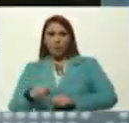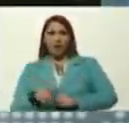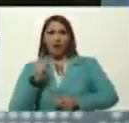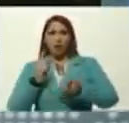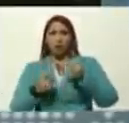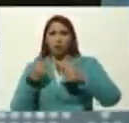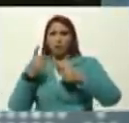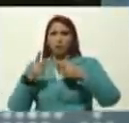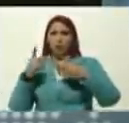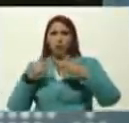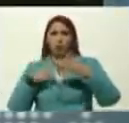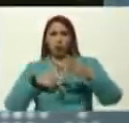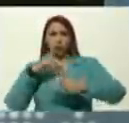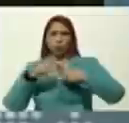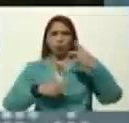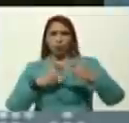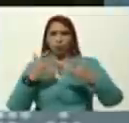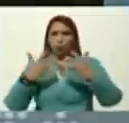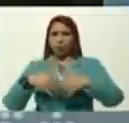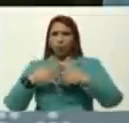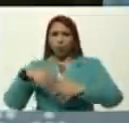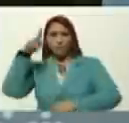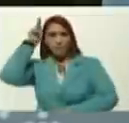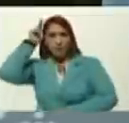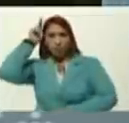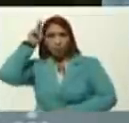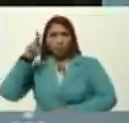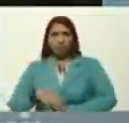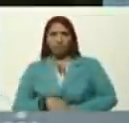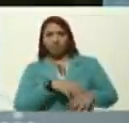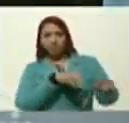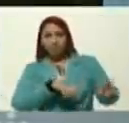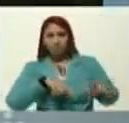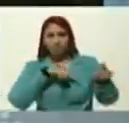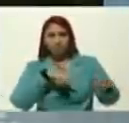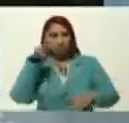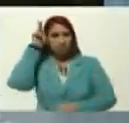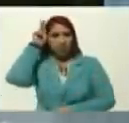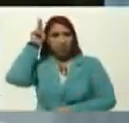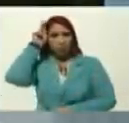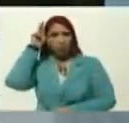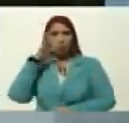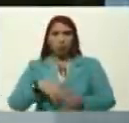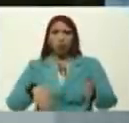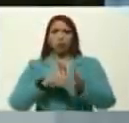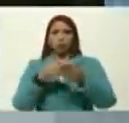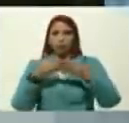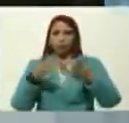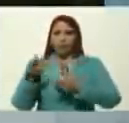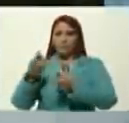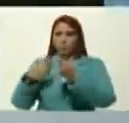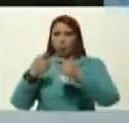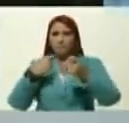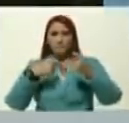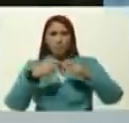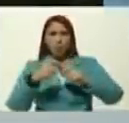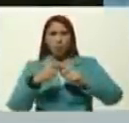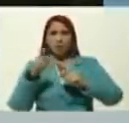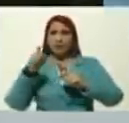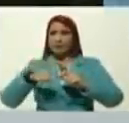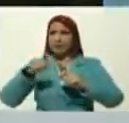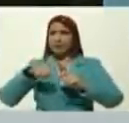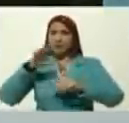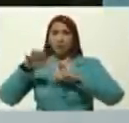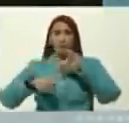productos, de la industria peruana, de la agricultura peruana, de reactivar el comercio, necesitamos